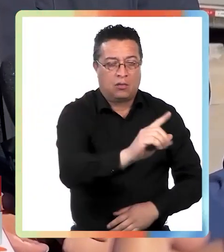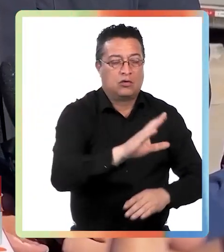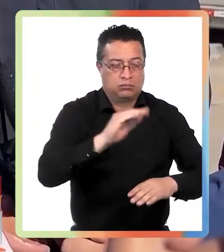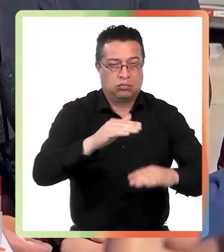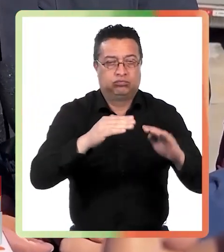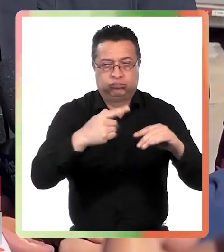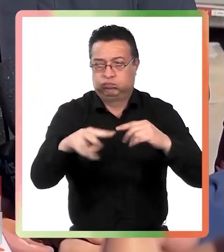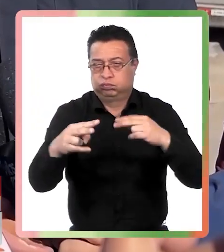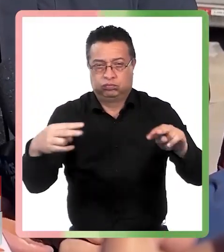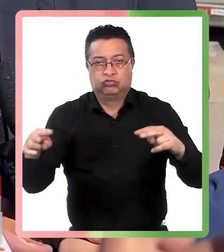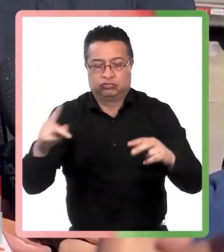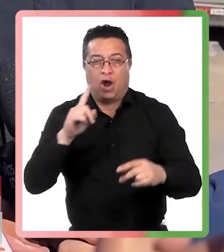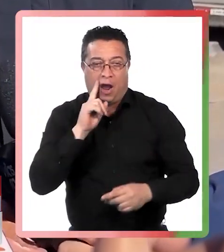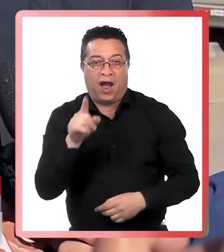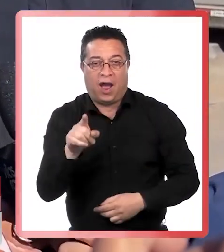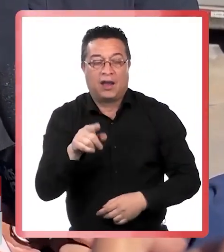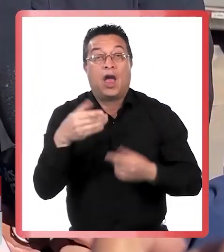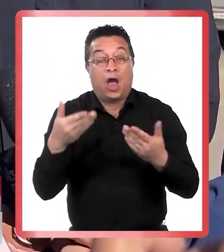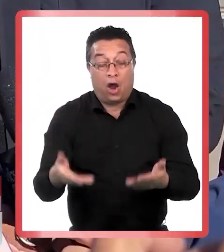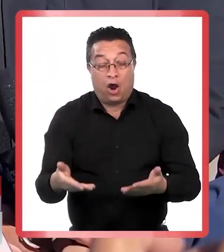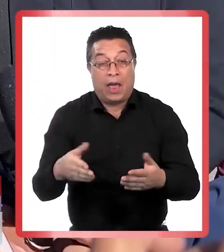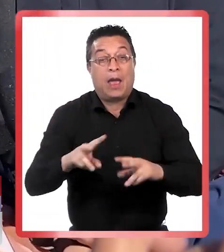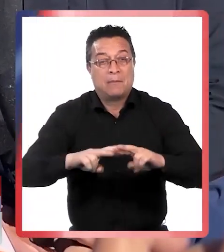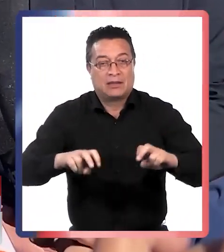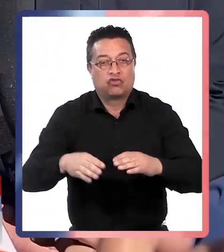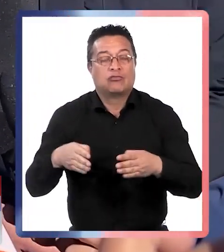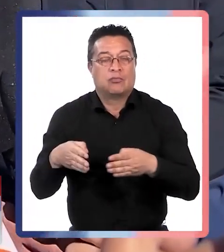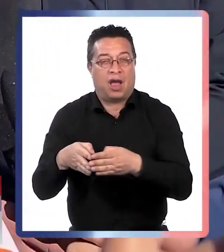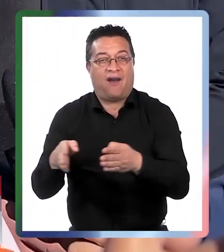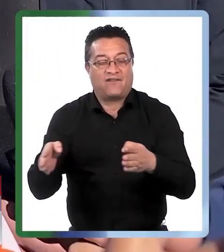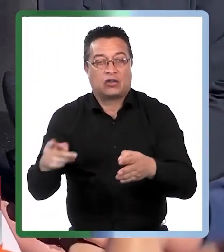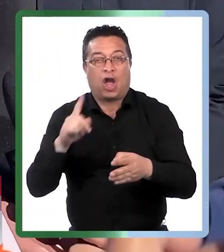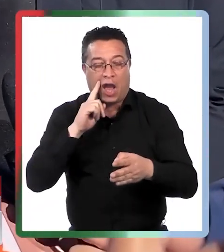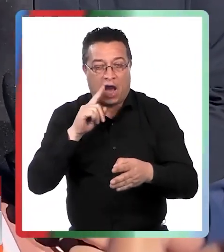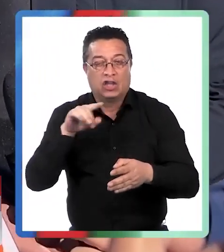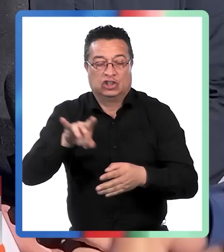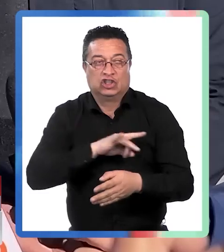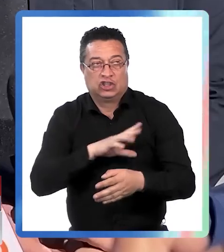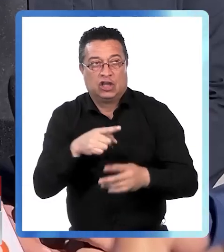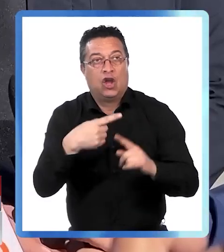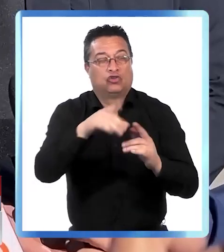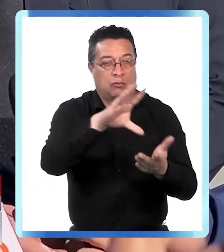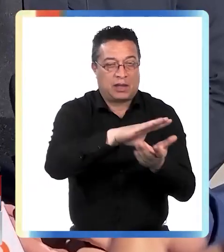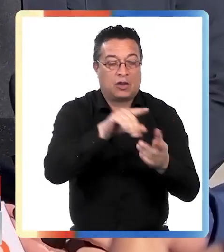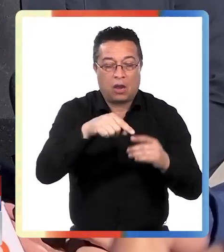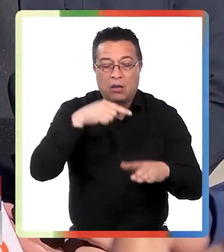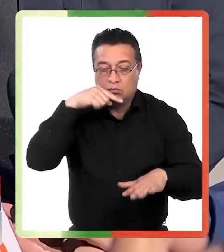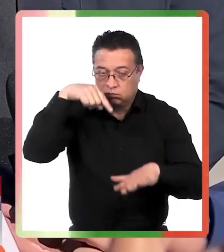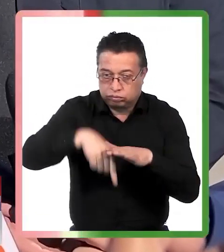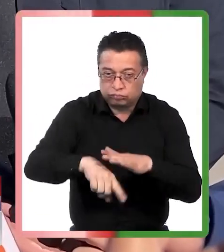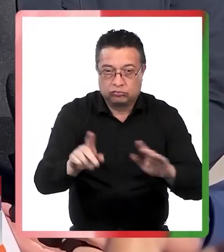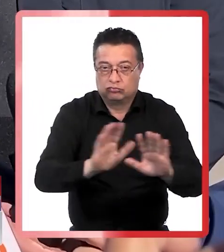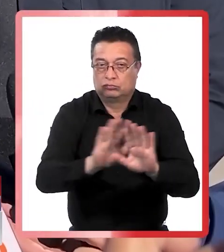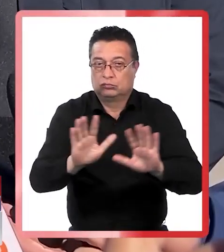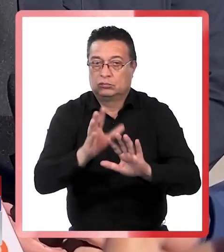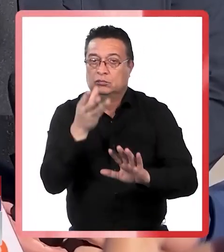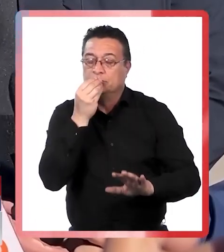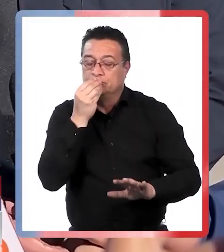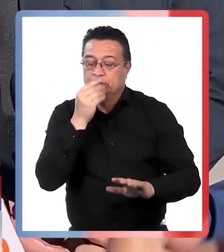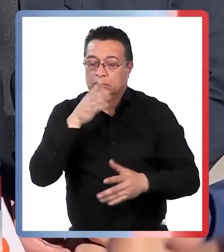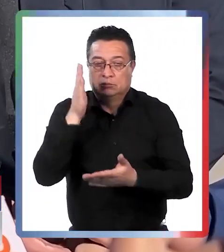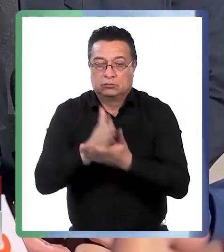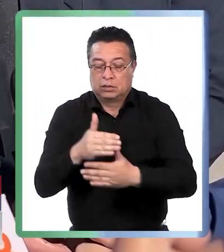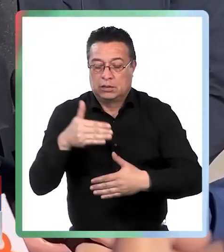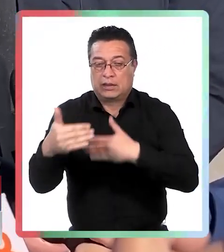estatificación, pero que hoy día es una investigación abierta. Hay vínculos de nacionales con extranjeros y prefiero no profundizar porque es una